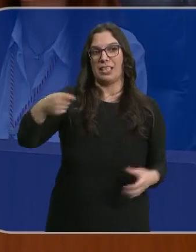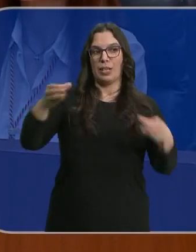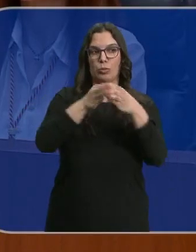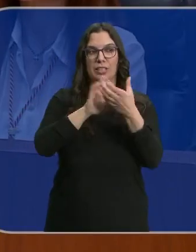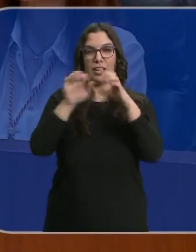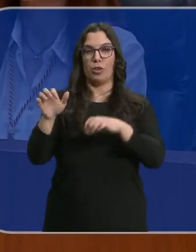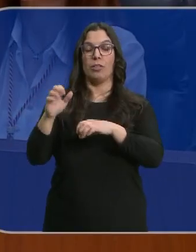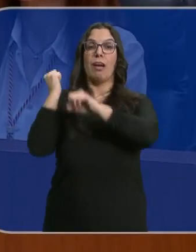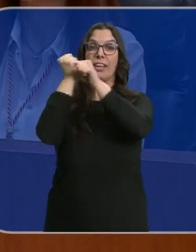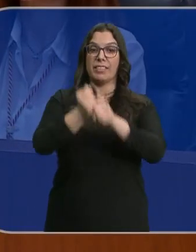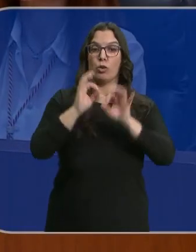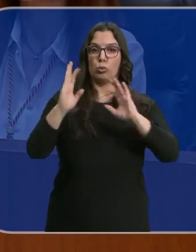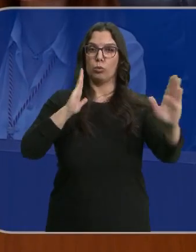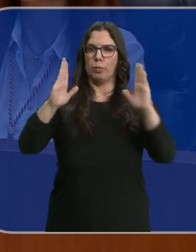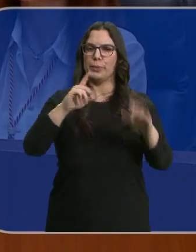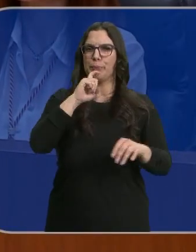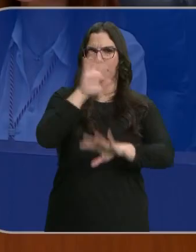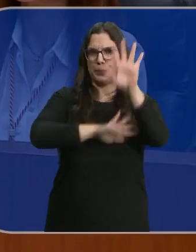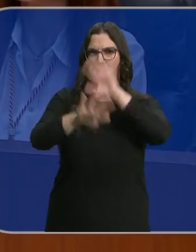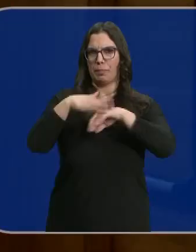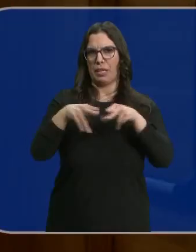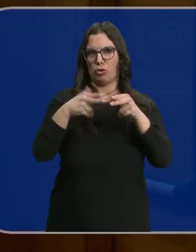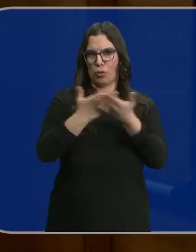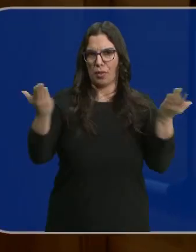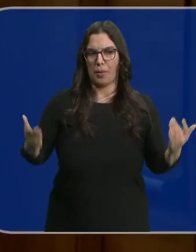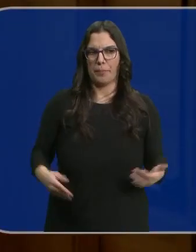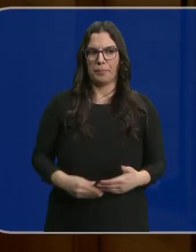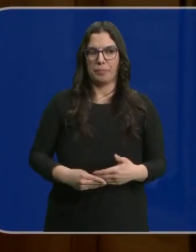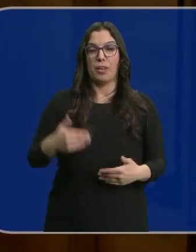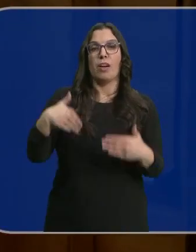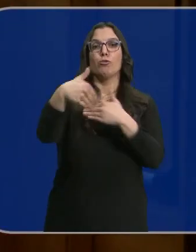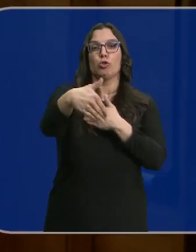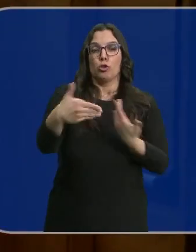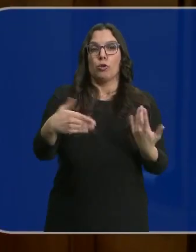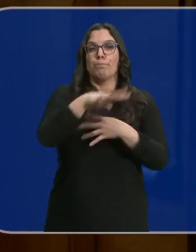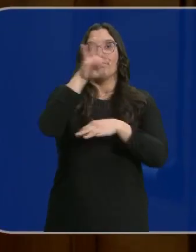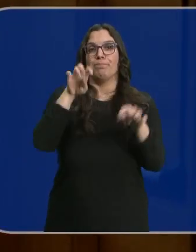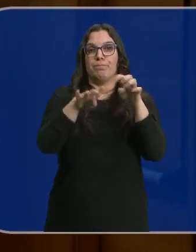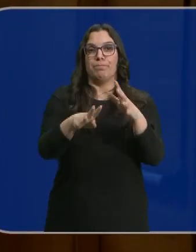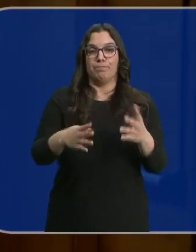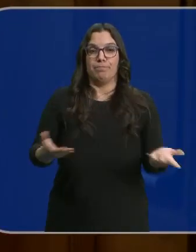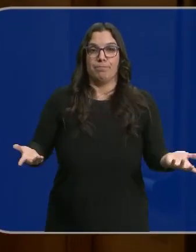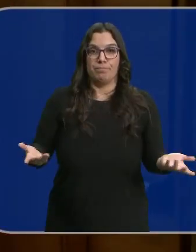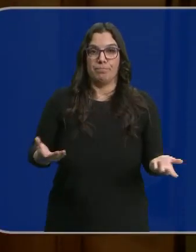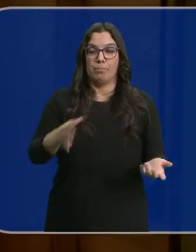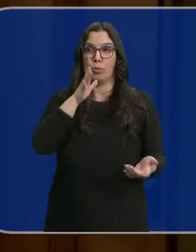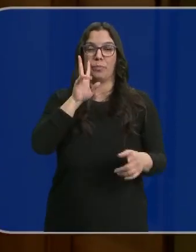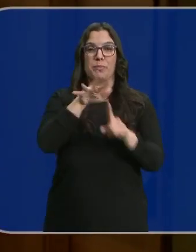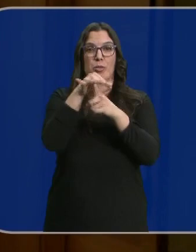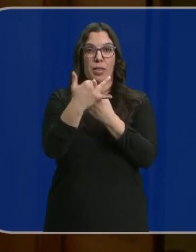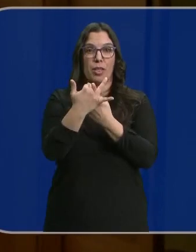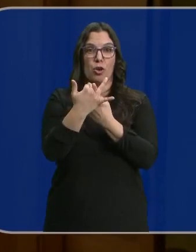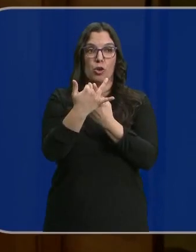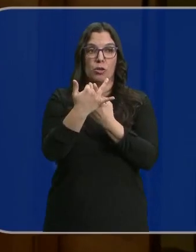Junta. El aniversario llega en un momento complicado para la sociedad. ¿Qué será de nosotros la gana en esta situación?